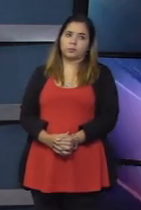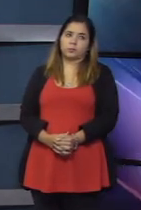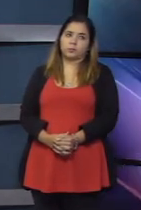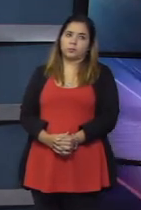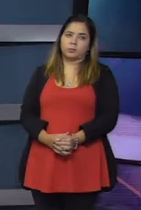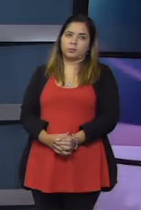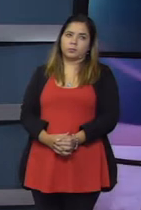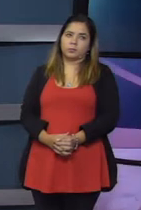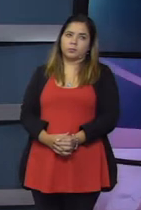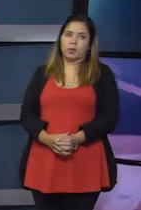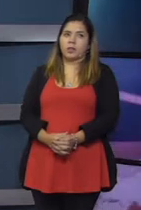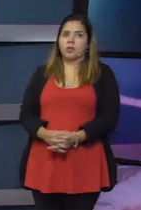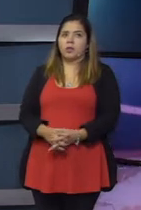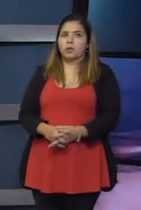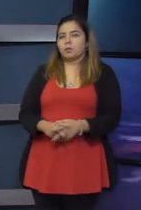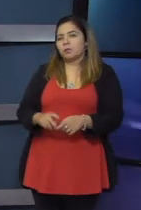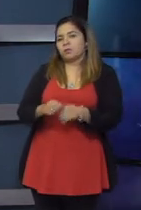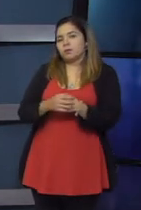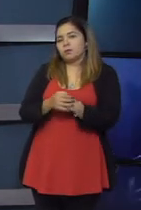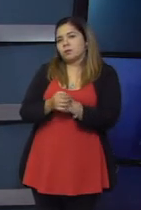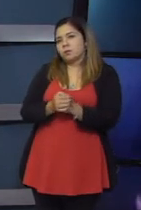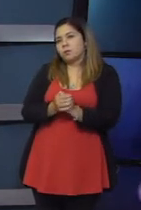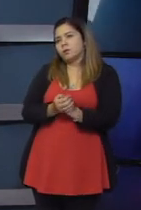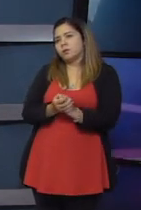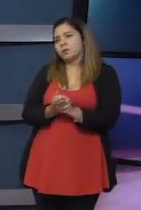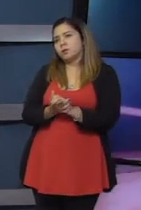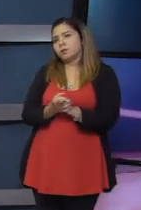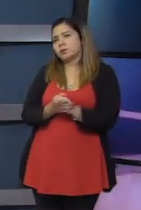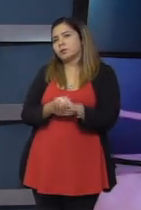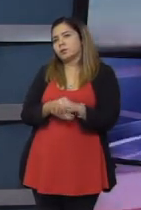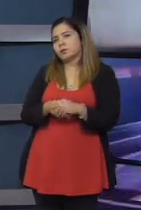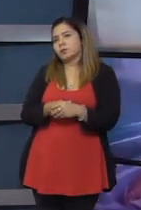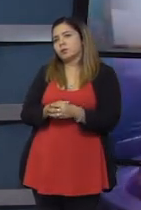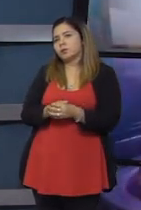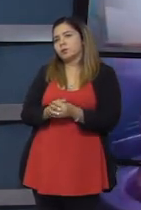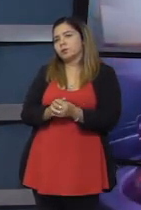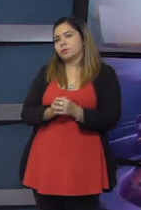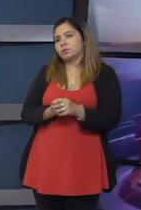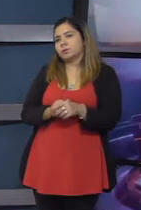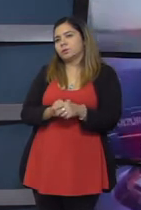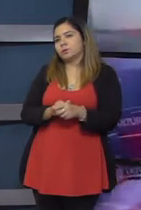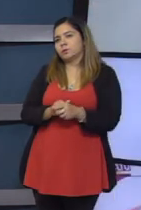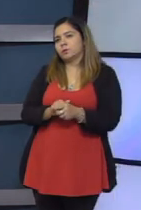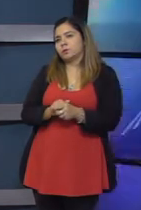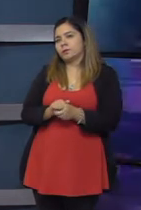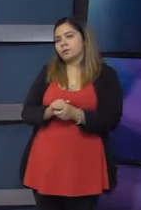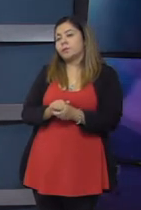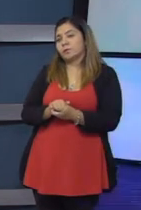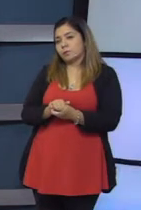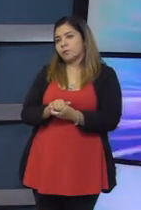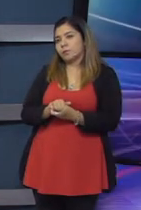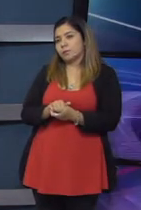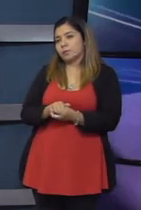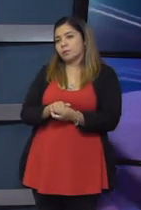descentralizado, los entes centralizados y descentralizados dependen del Poder Ejecutivo. Esto no solamente es para el EFRE, pero nos